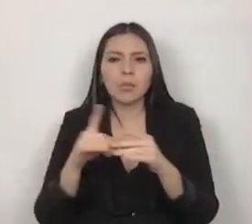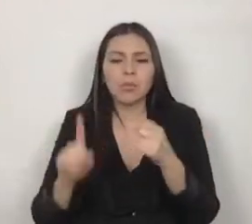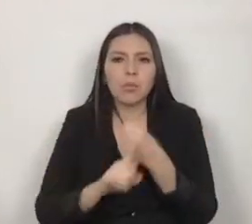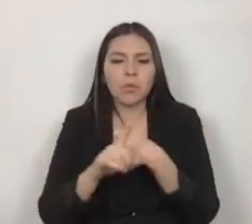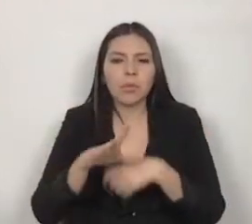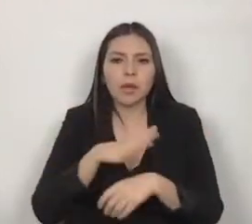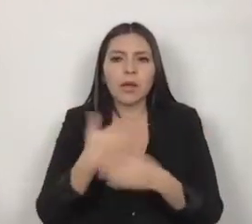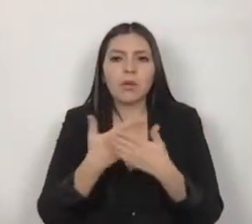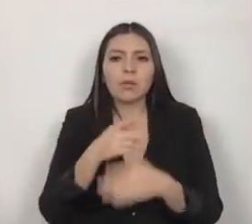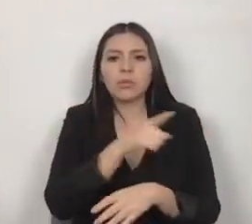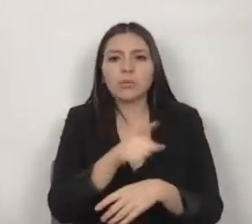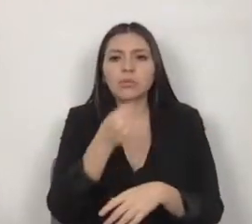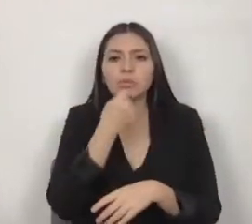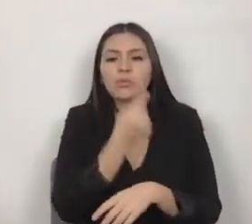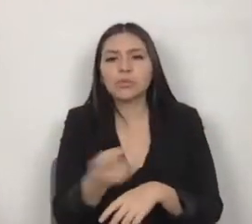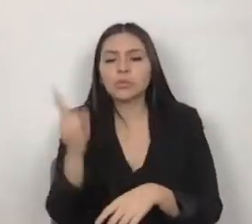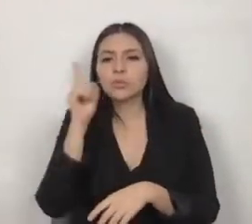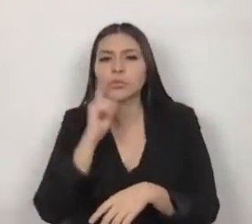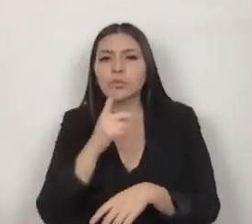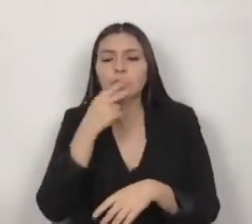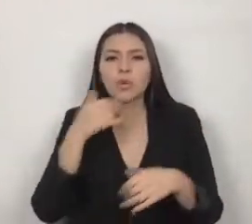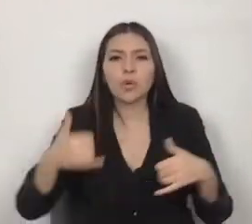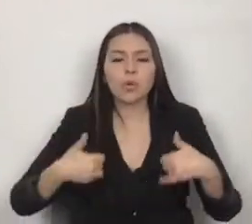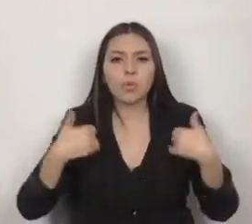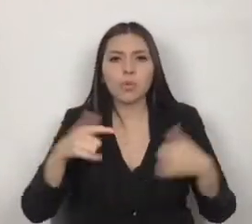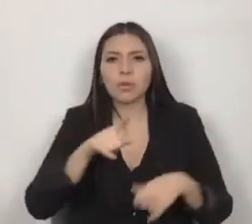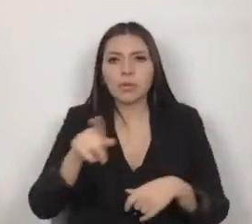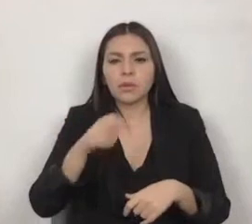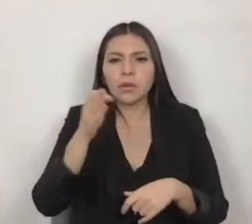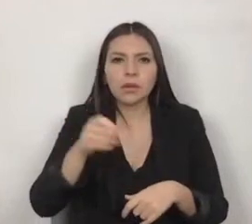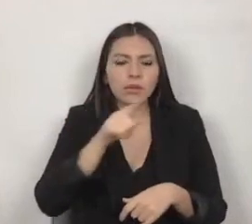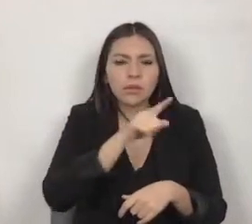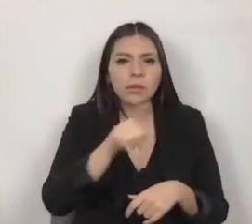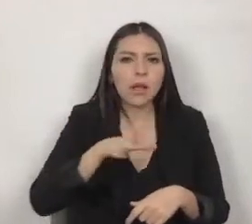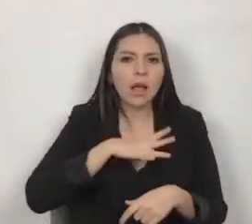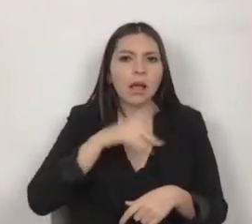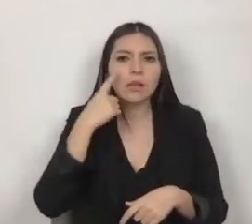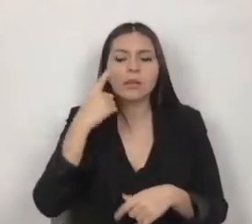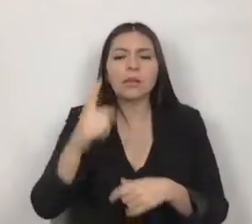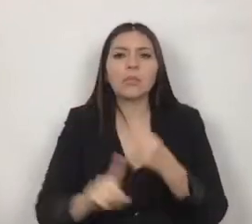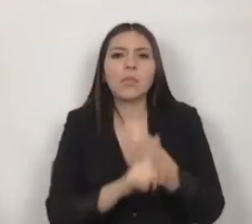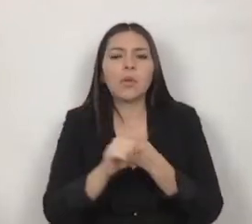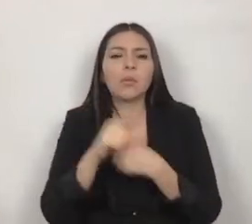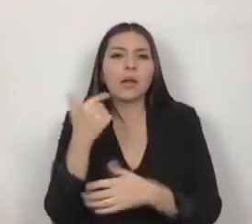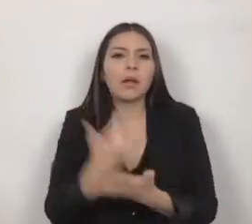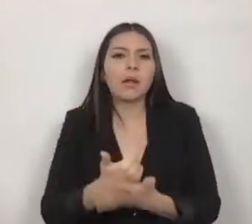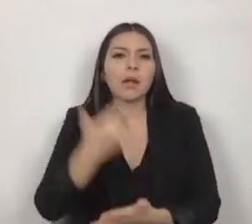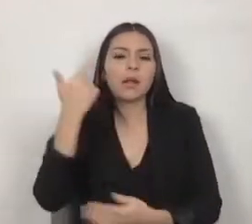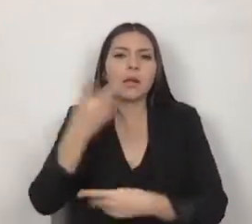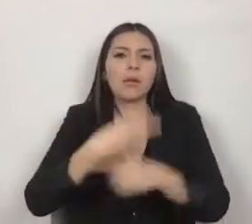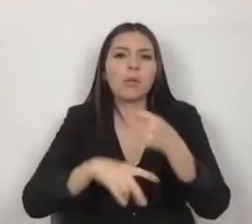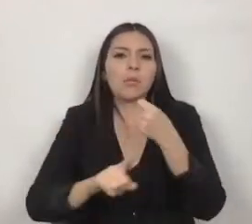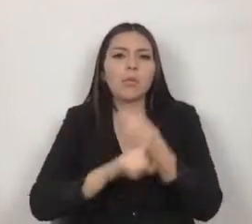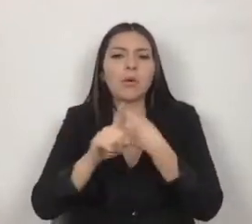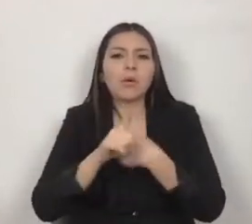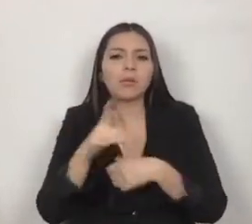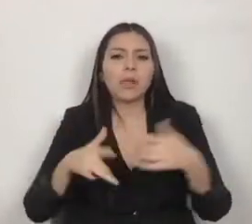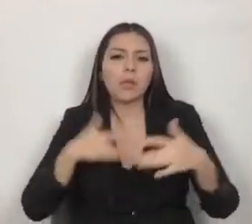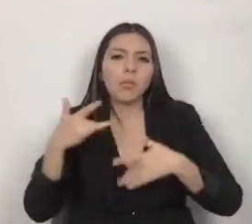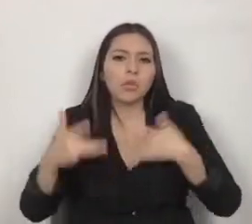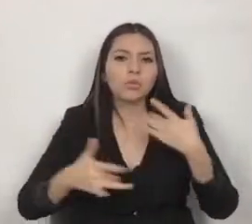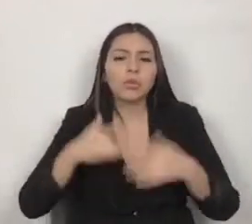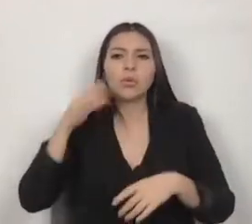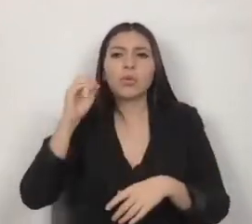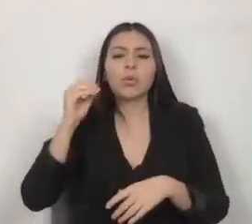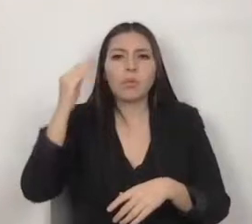niñas, a los niños y a los adolescentes que se enfrentan a graves problemas que afectan su salud mental y emocional, pero también